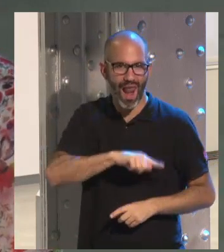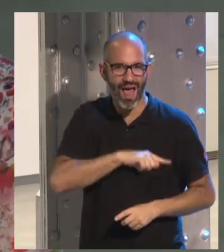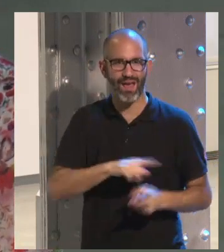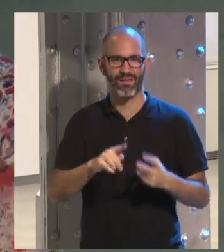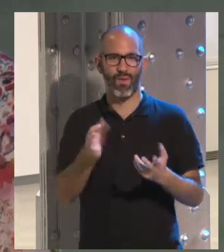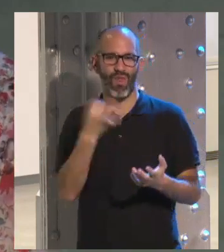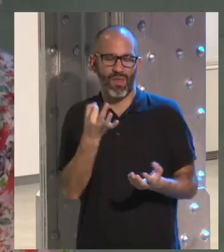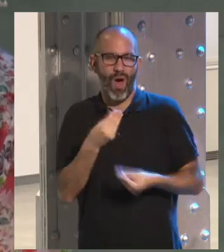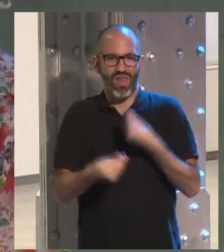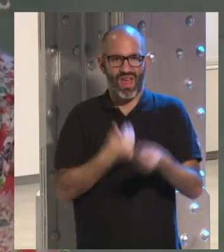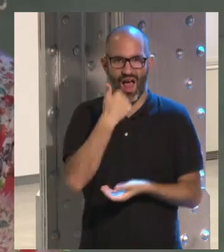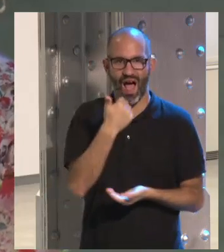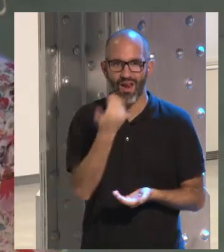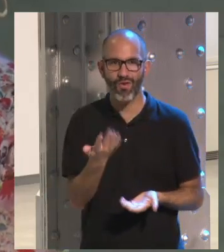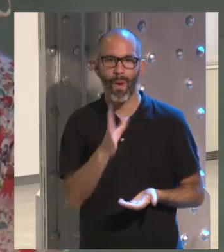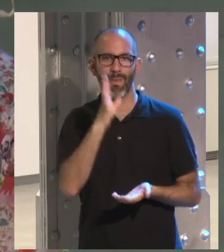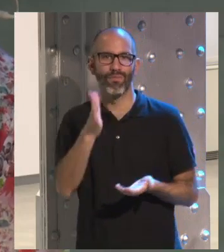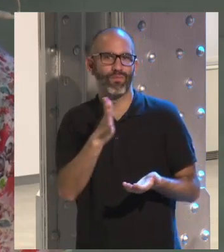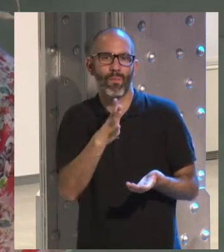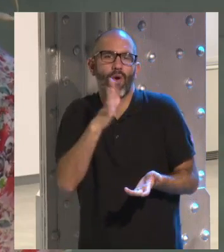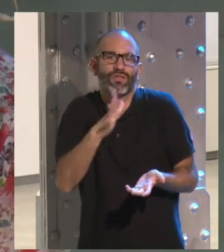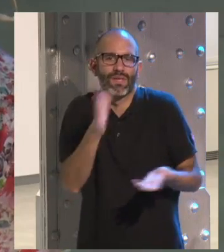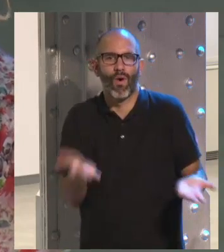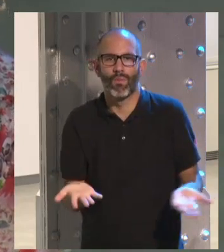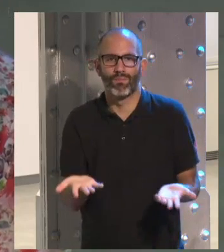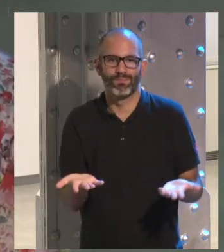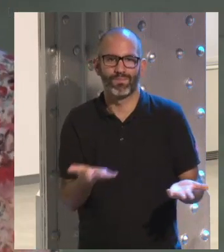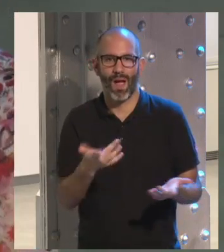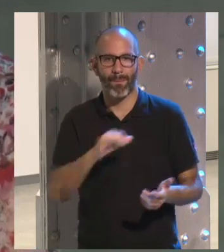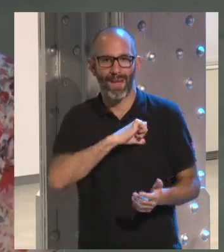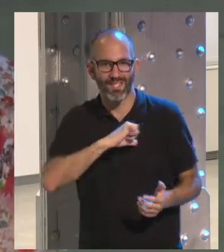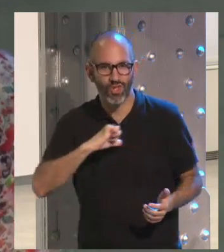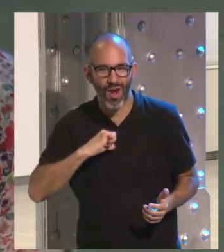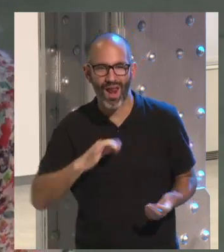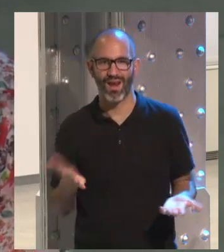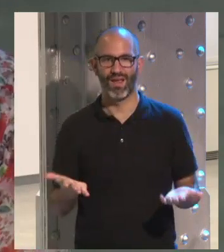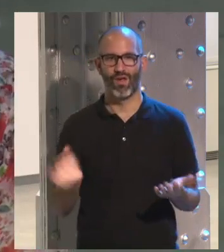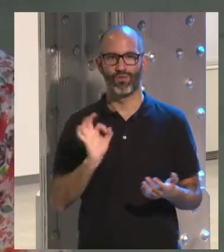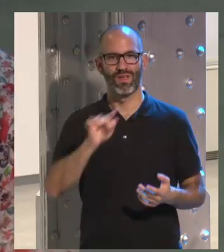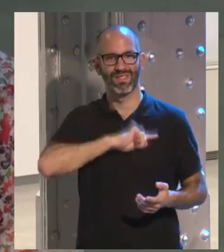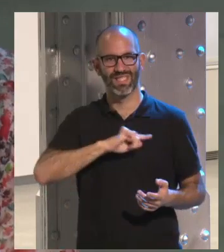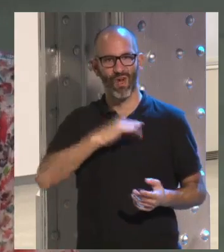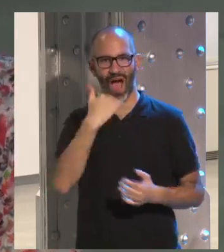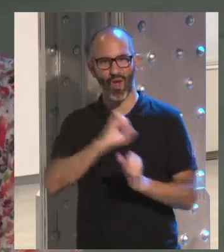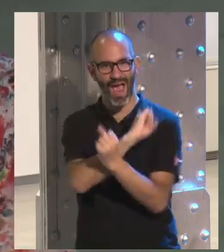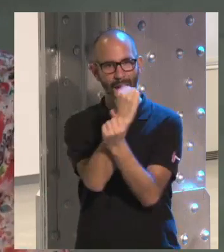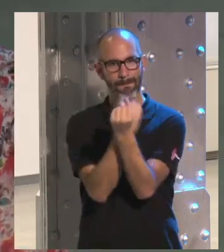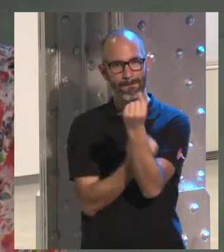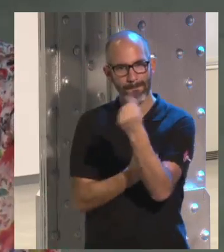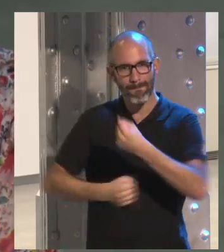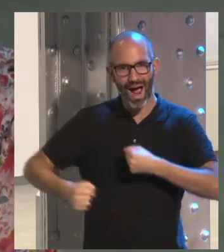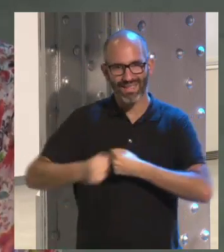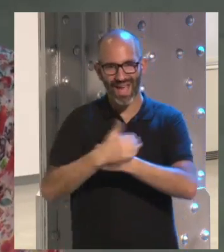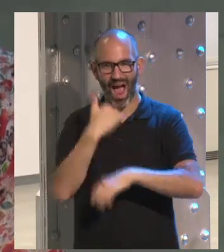de hacer algo, porque son razones personales, pues siento que alguien cerca de mí ha tenido esta